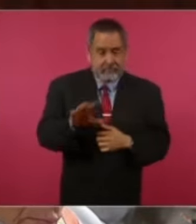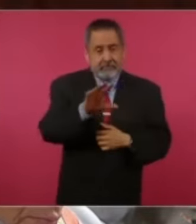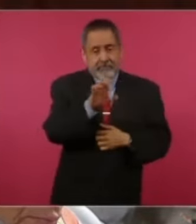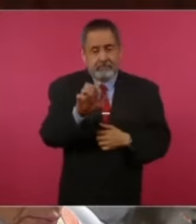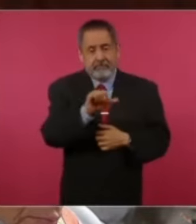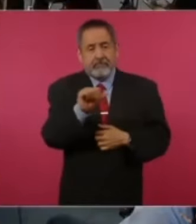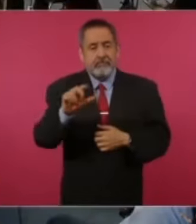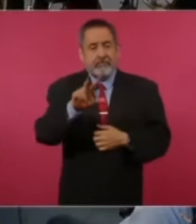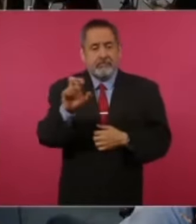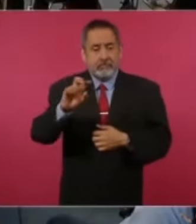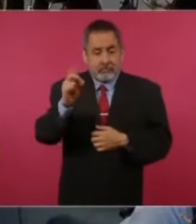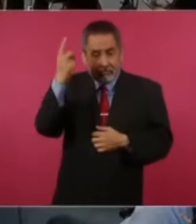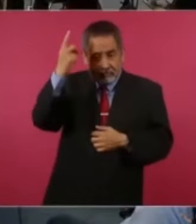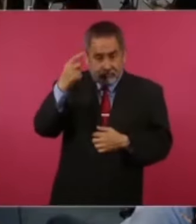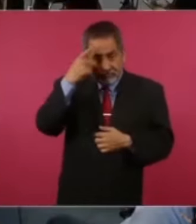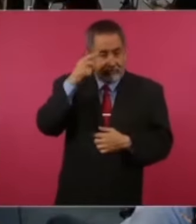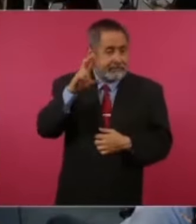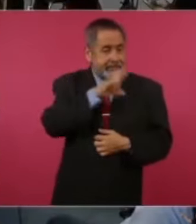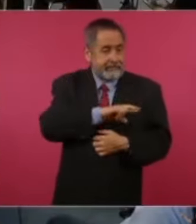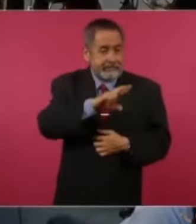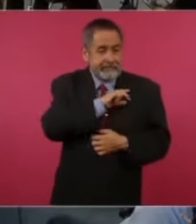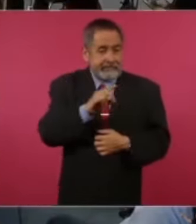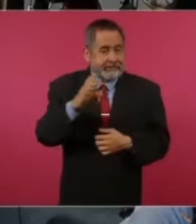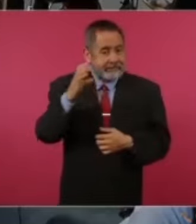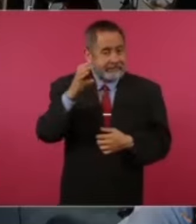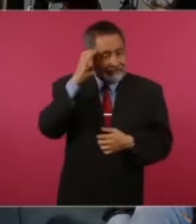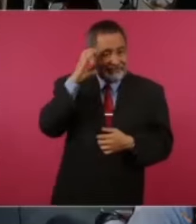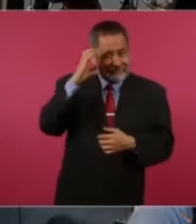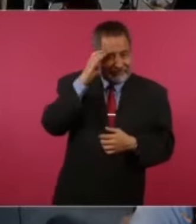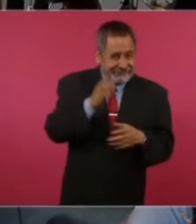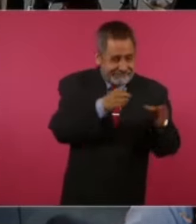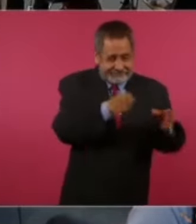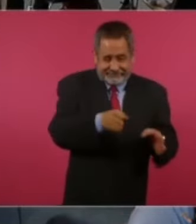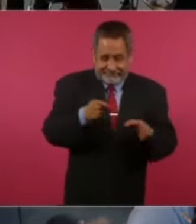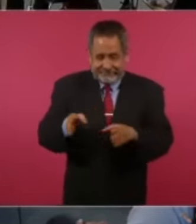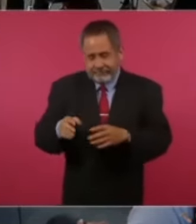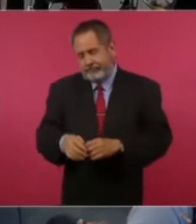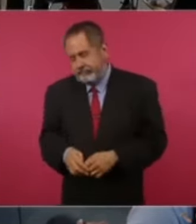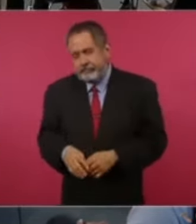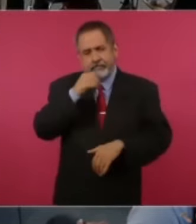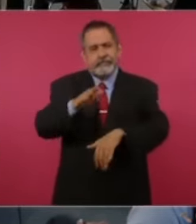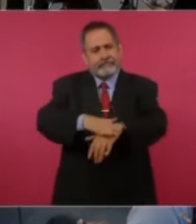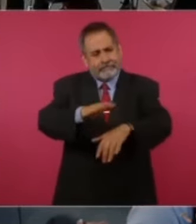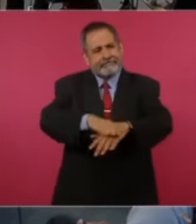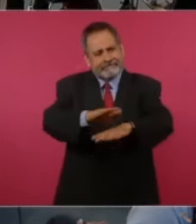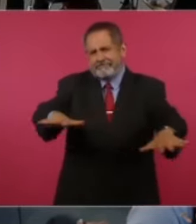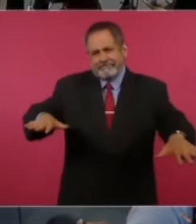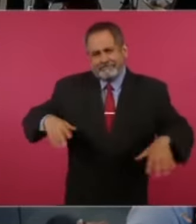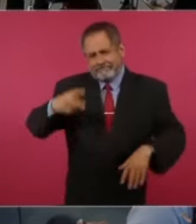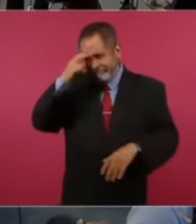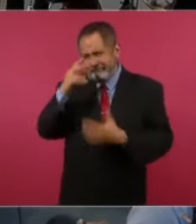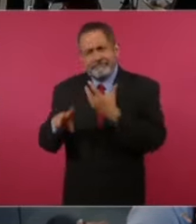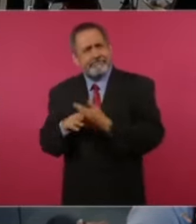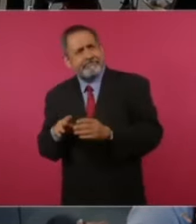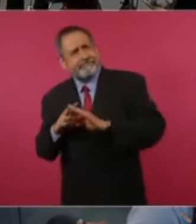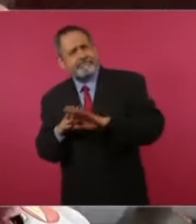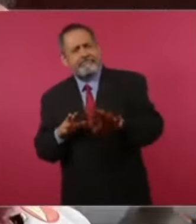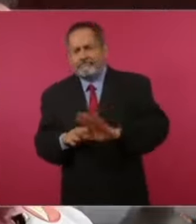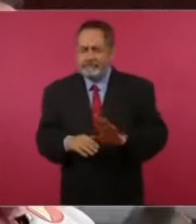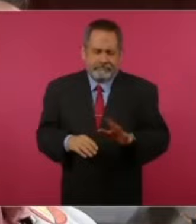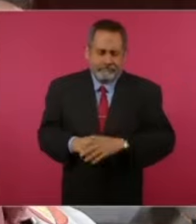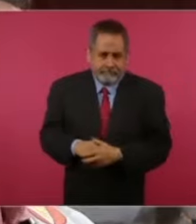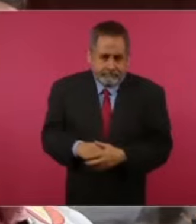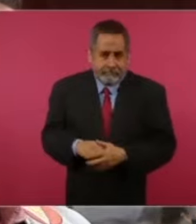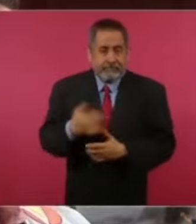estuvieron diciendo en el mensaje donde me pasaron el video. Y al parecer ella ha decidido regresar a México. Tengo mucha curiosidad por escuchar cuáles son estos motivos por los